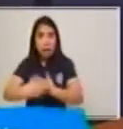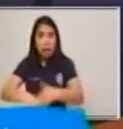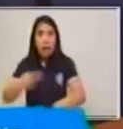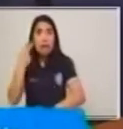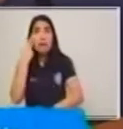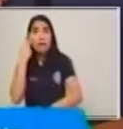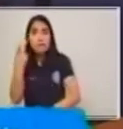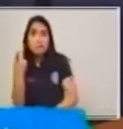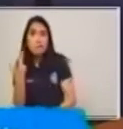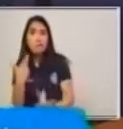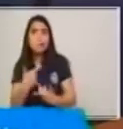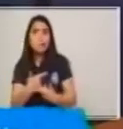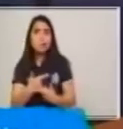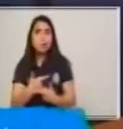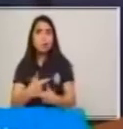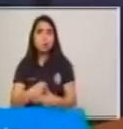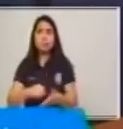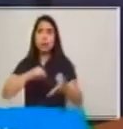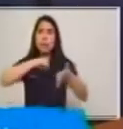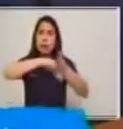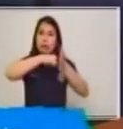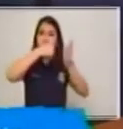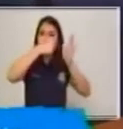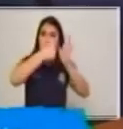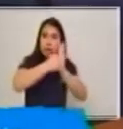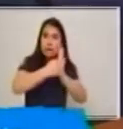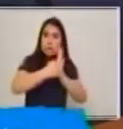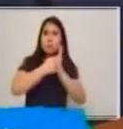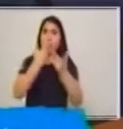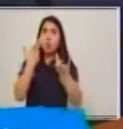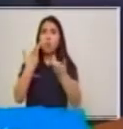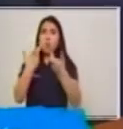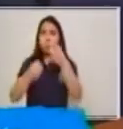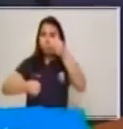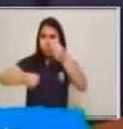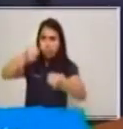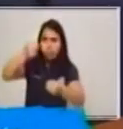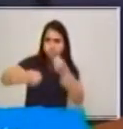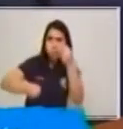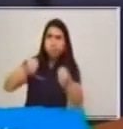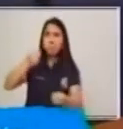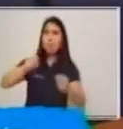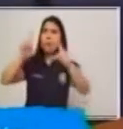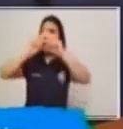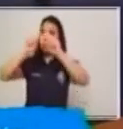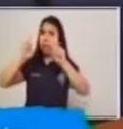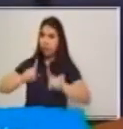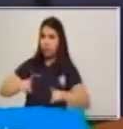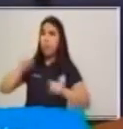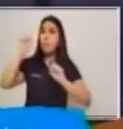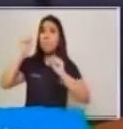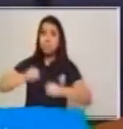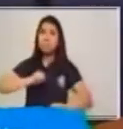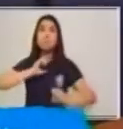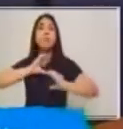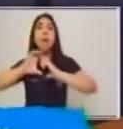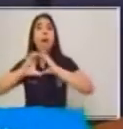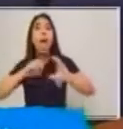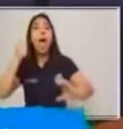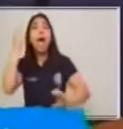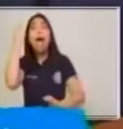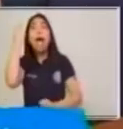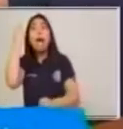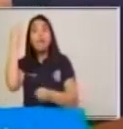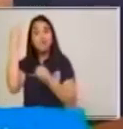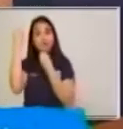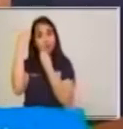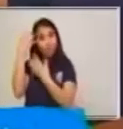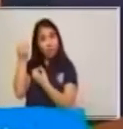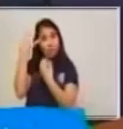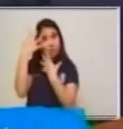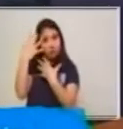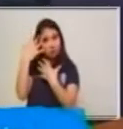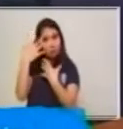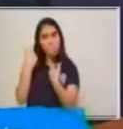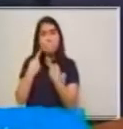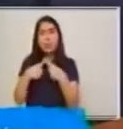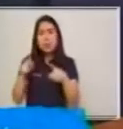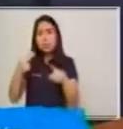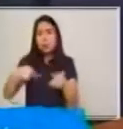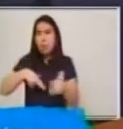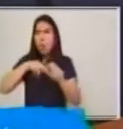partes hay comunicación. La forma de cómo identificar es poniendo mucha atención,